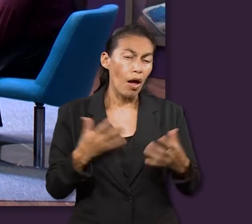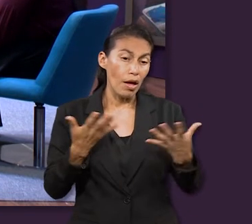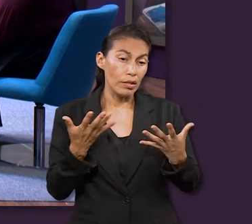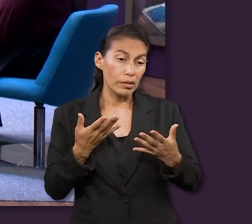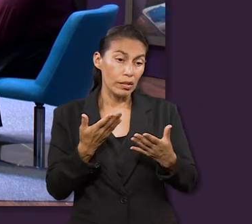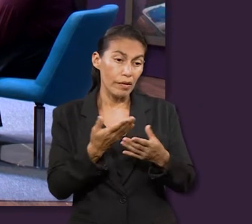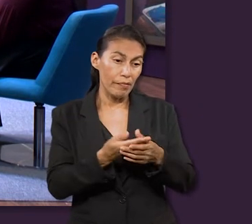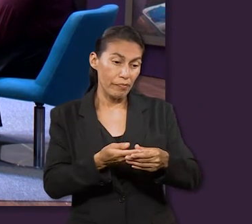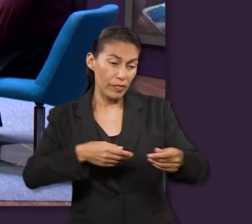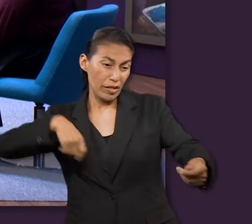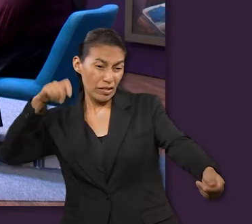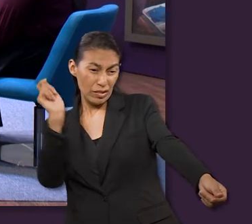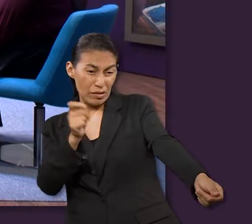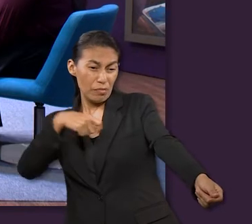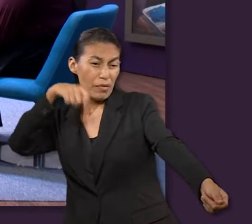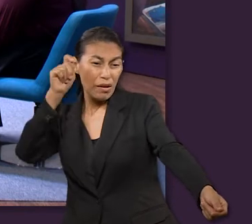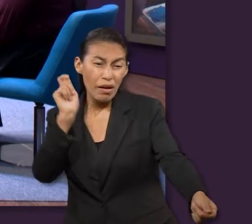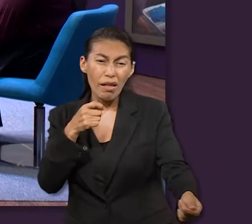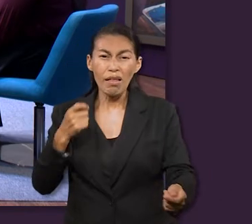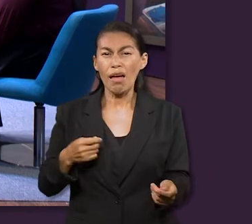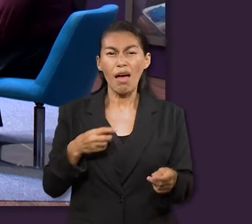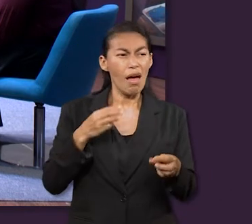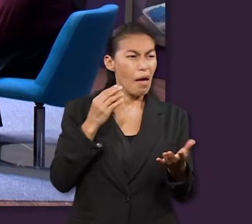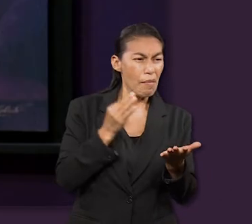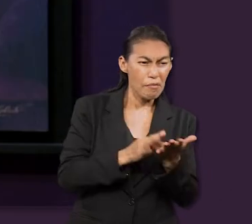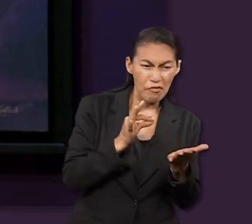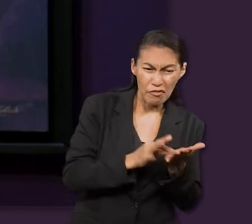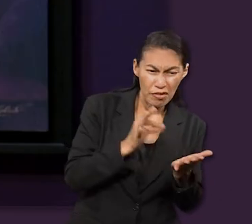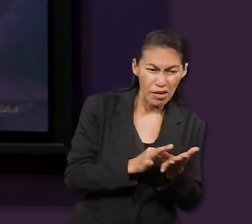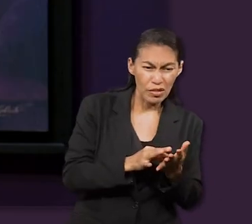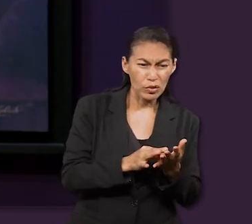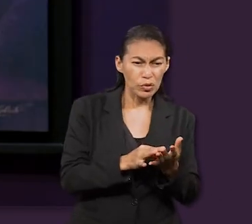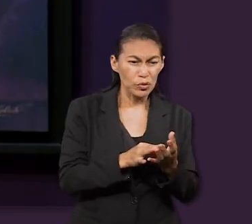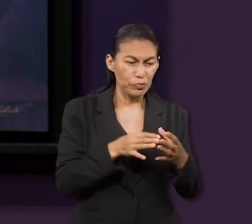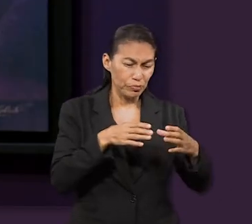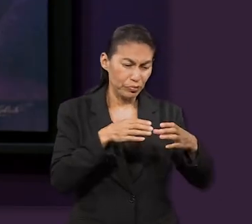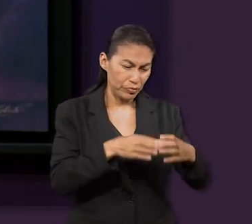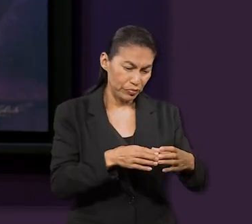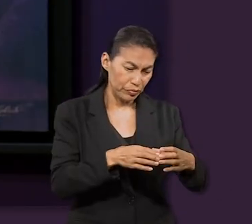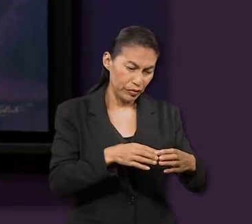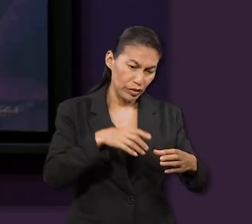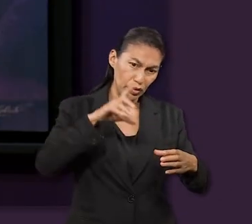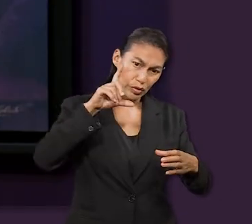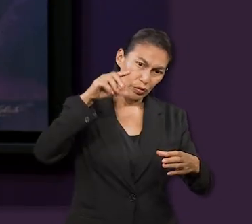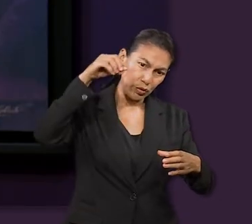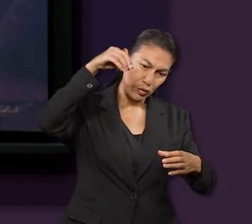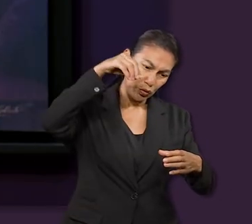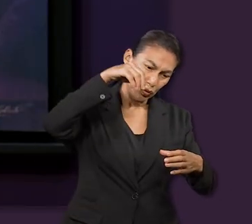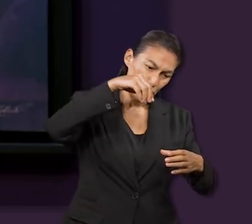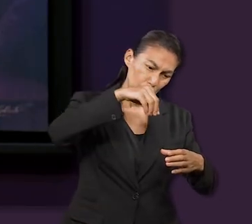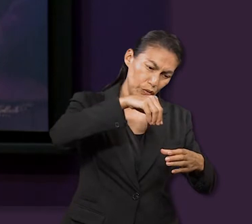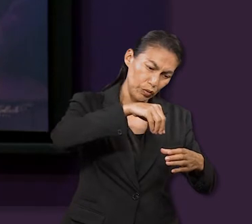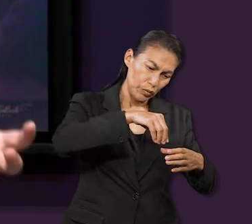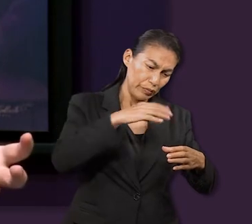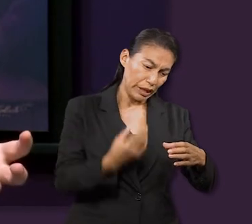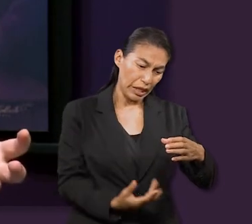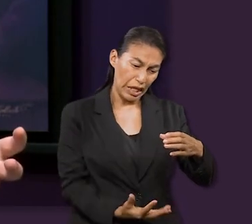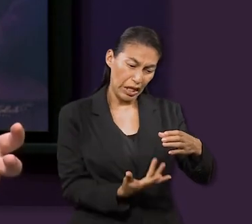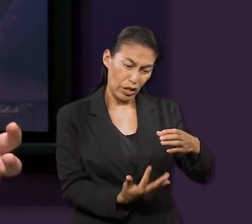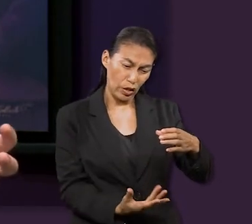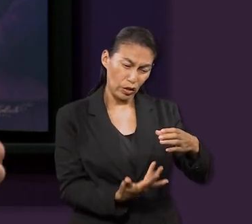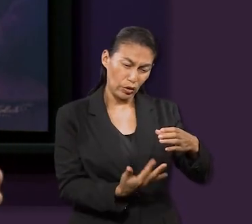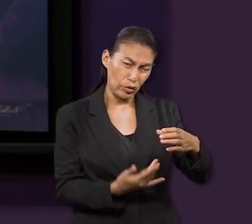de la elaboración de la hoja de una espada o de algún otro artículo de metal. Y colocan las barras de hierro en un